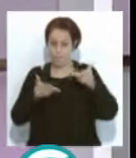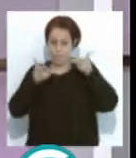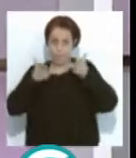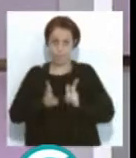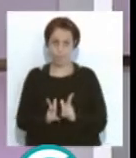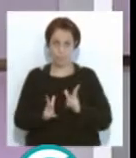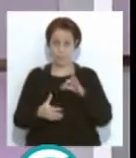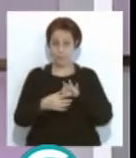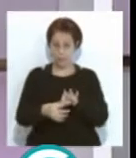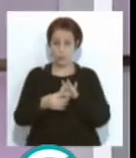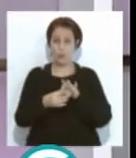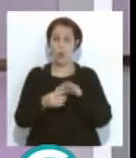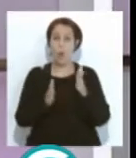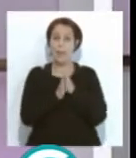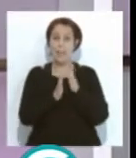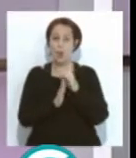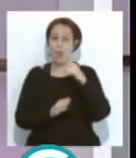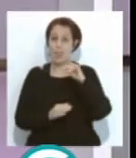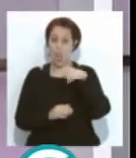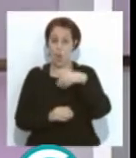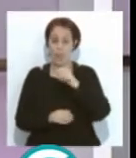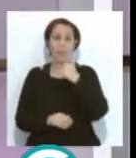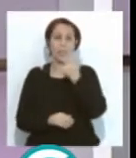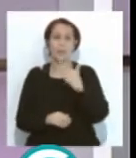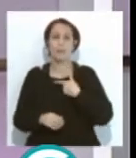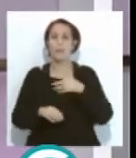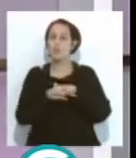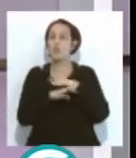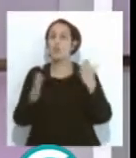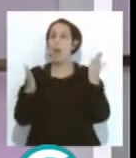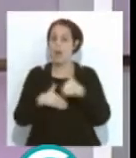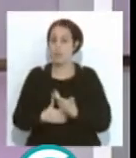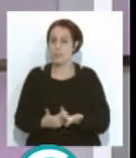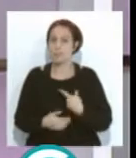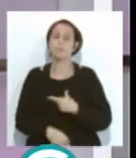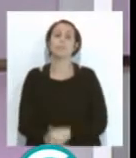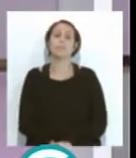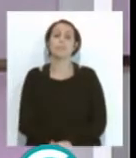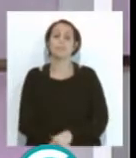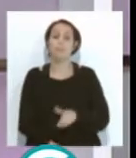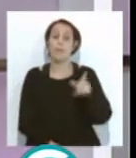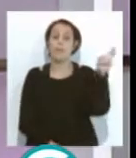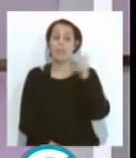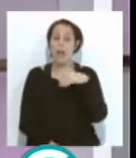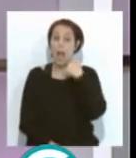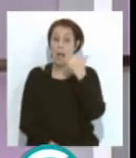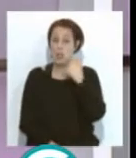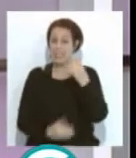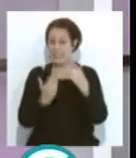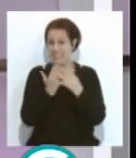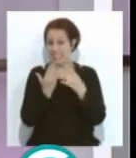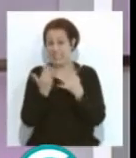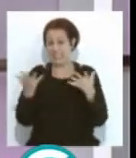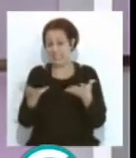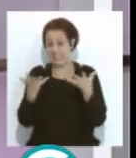relaciono con lo que decía antes Diego, de que ya no existe ese filtro, de que viene algo que no tiene la calidad que